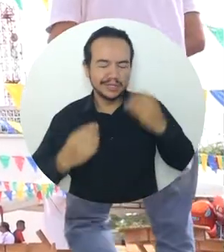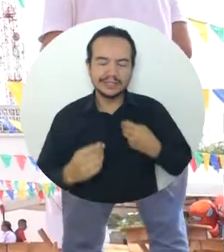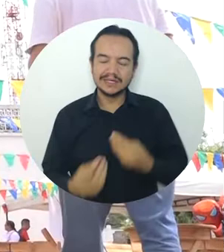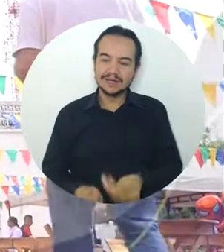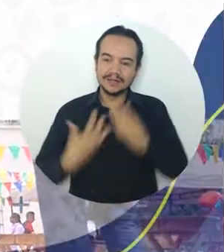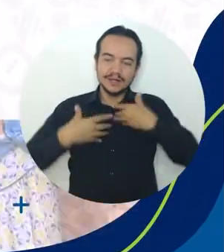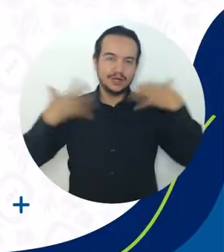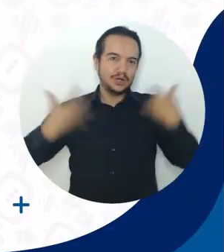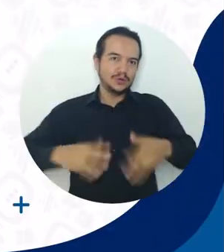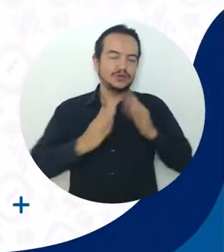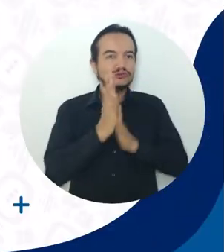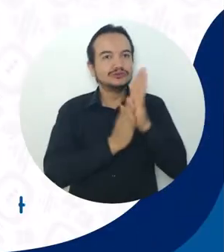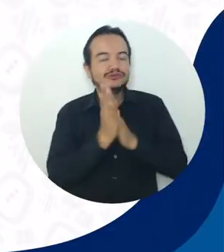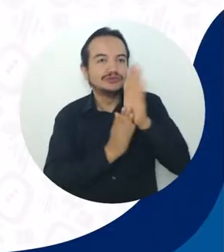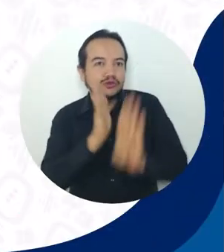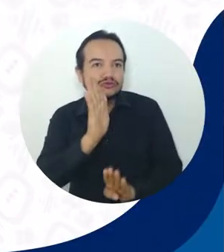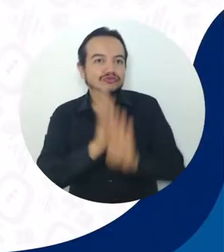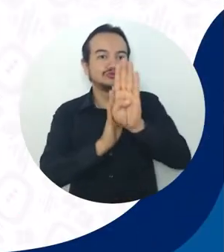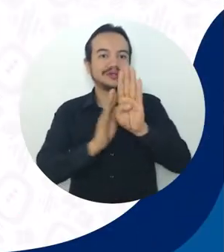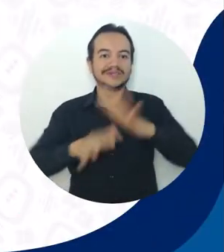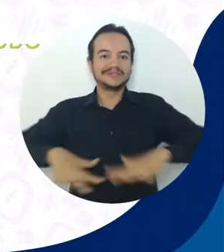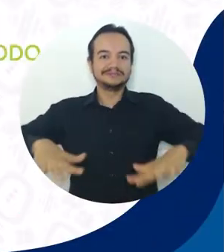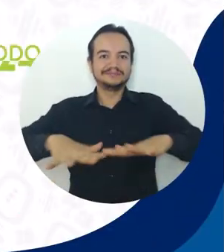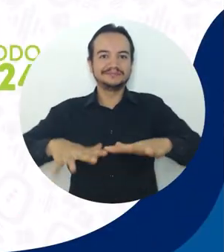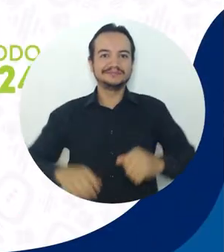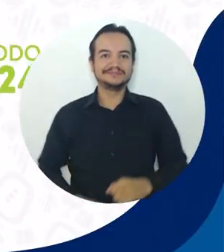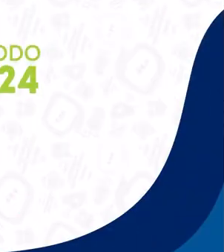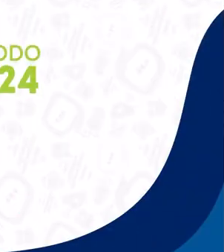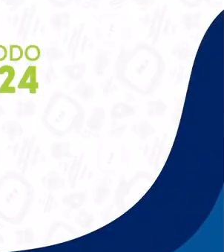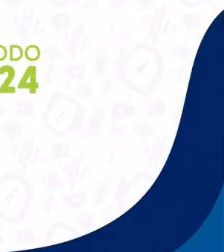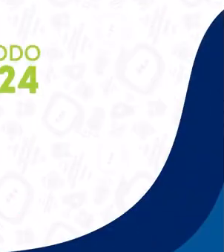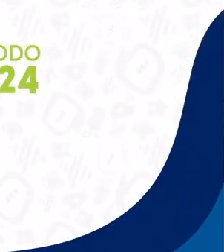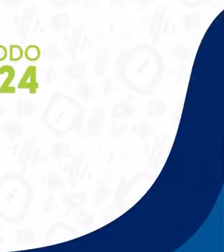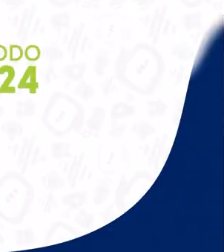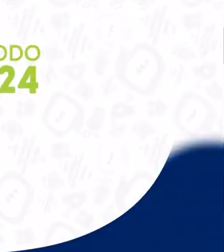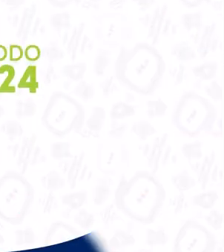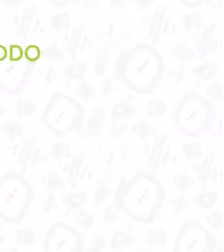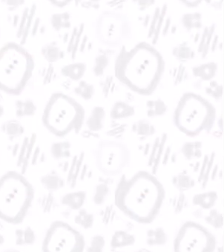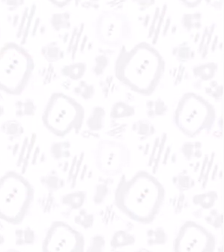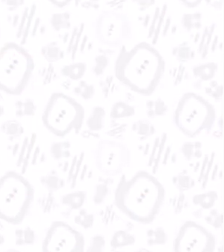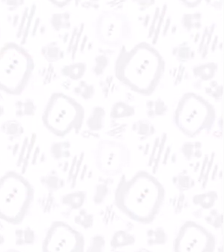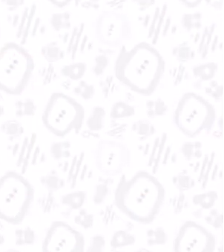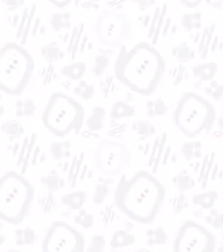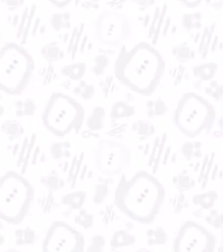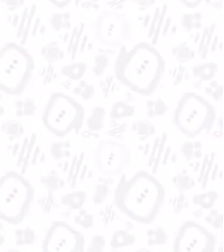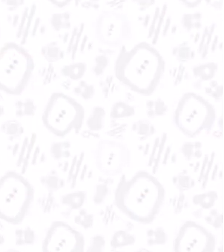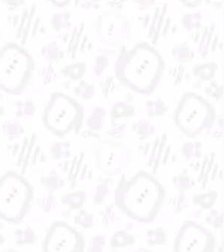esperanza de cara a la reactivación económica en sus territorios. Aún más incluyente e innovadora.